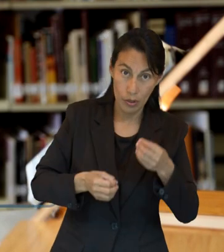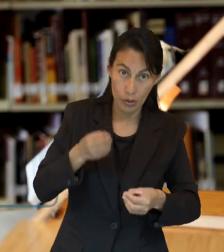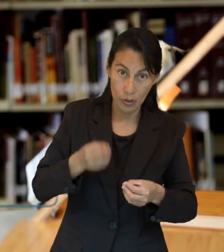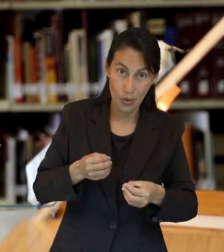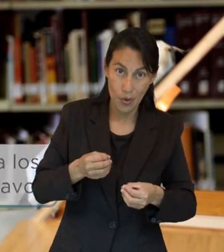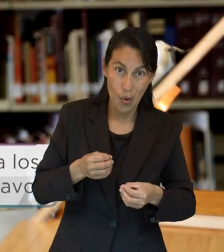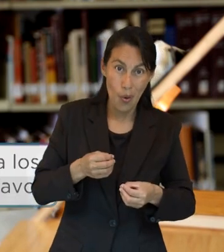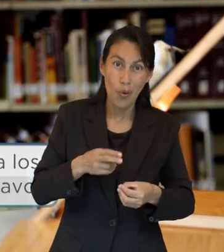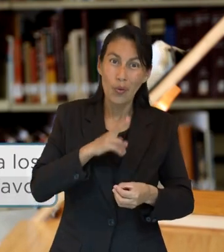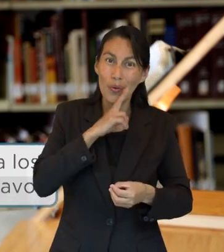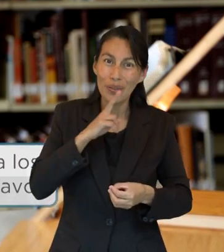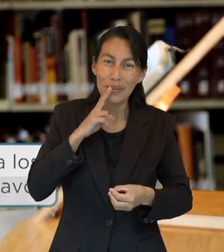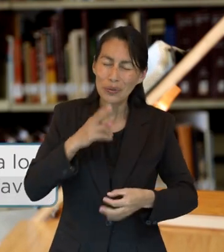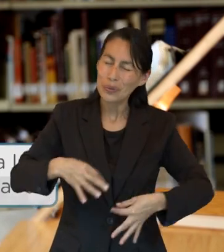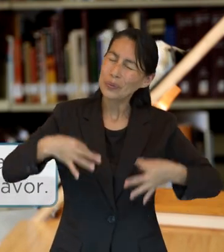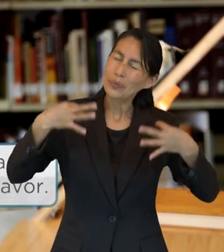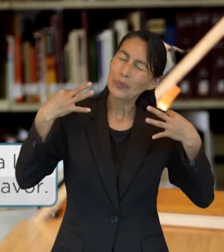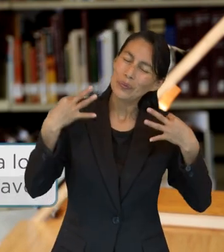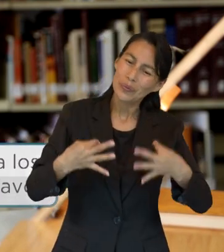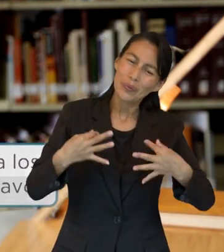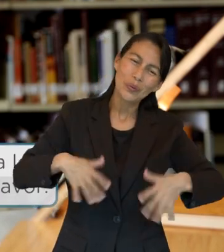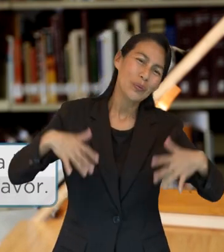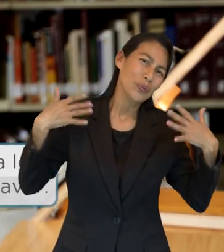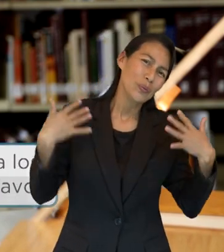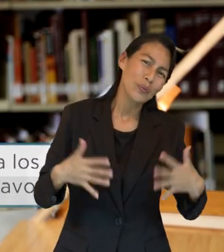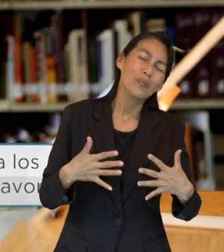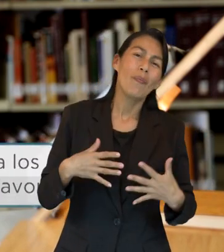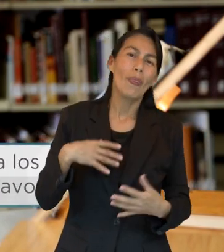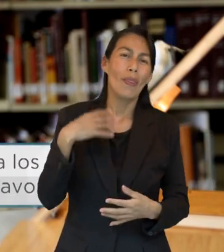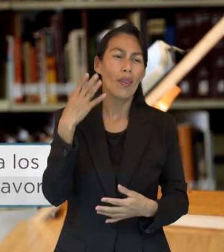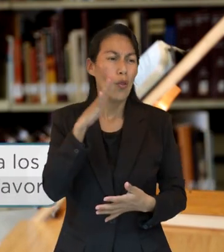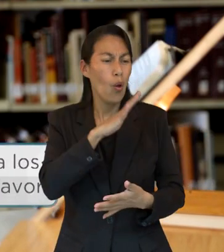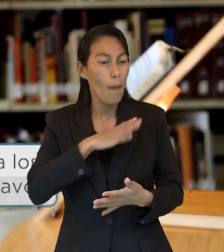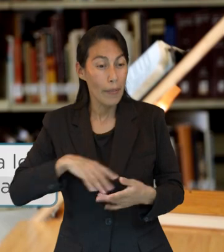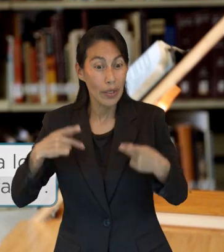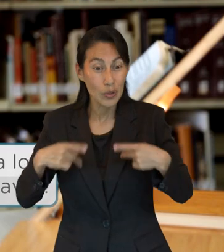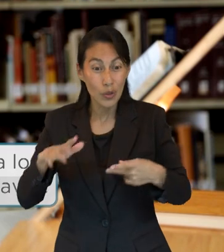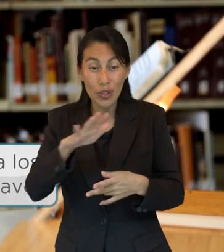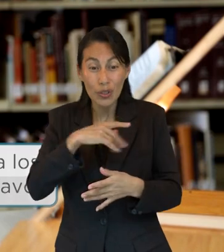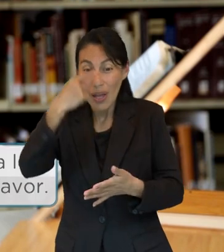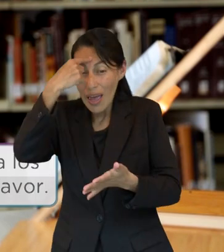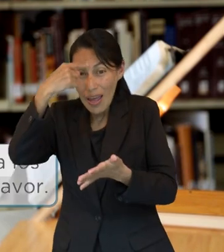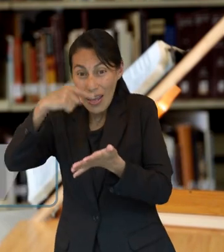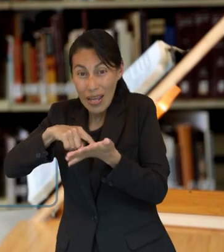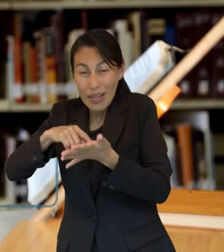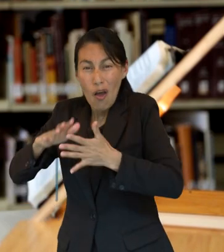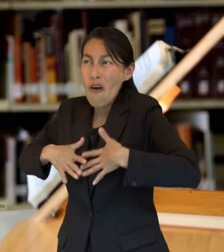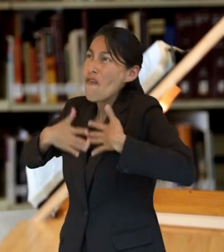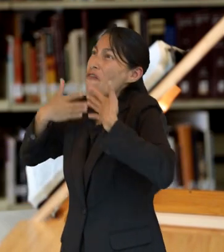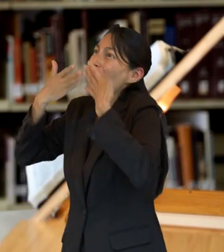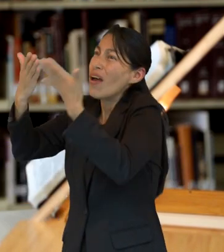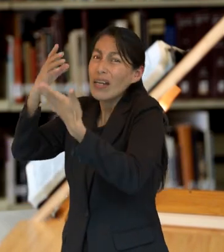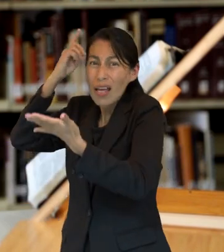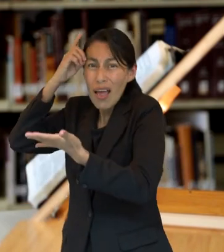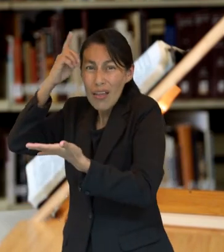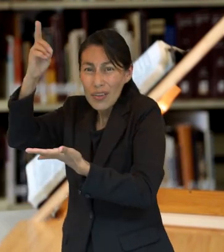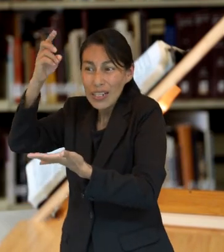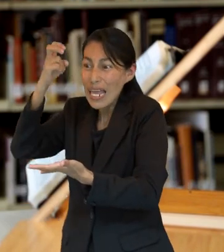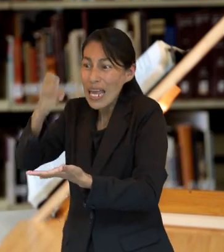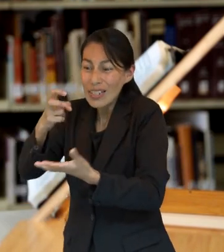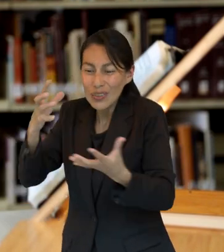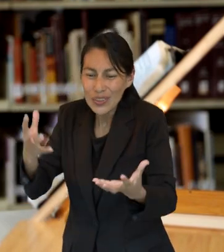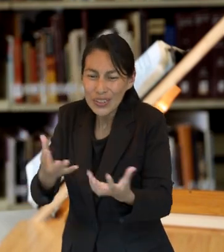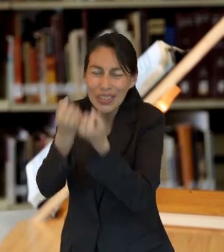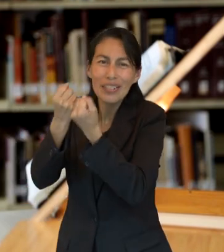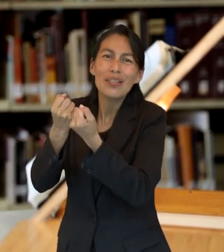Este juicio es una muy buena noticia para los creyentes porque es un juicio que dictamina a su favor. Los